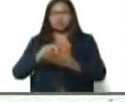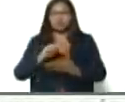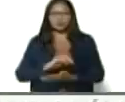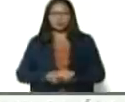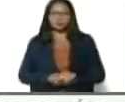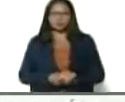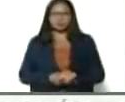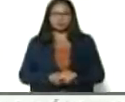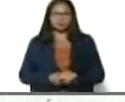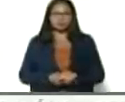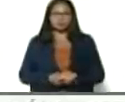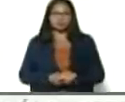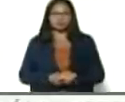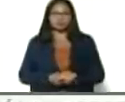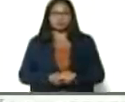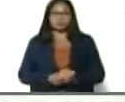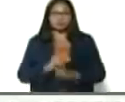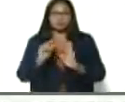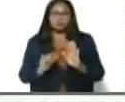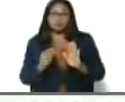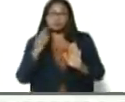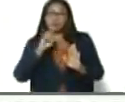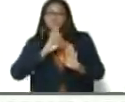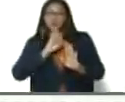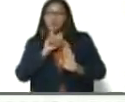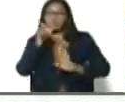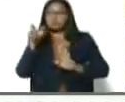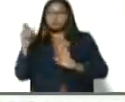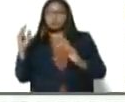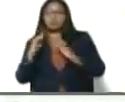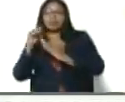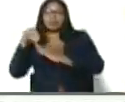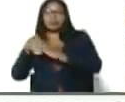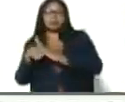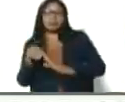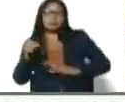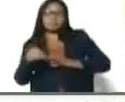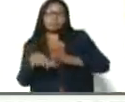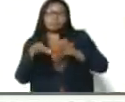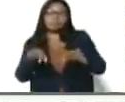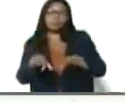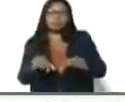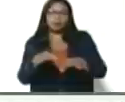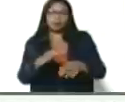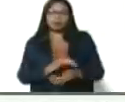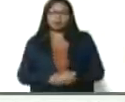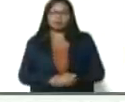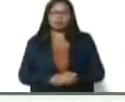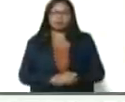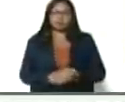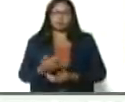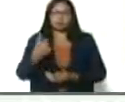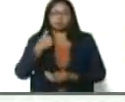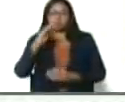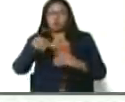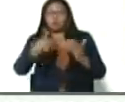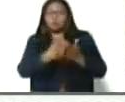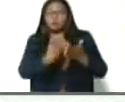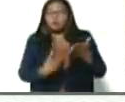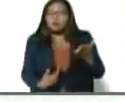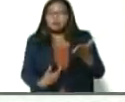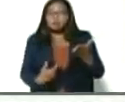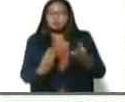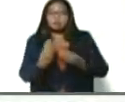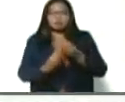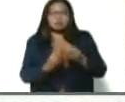En la pequeña escala del productor, del conuquero, la conuquera. Aunque yo he venido proponiendo, y no lo hemos